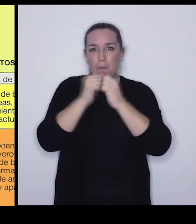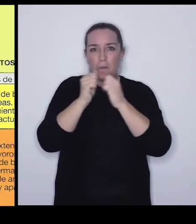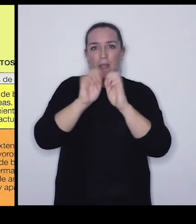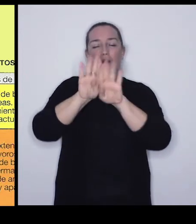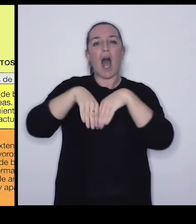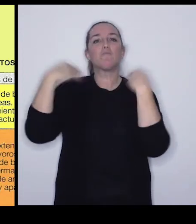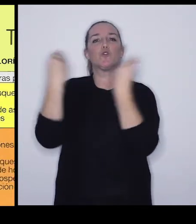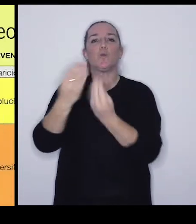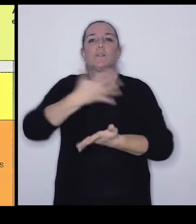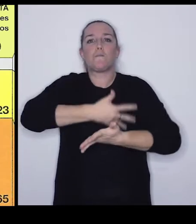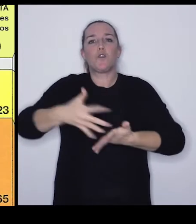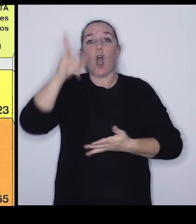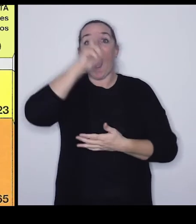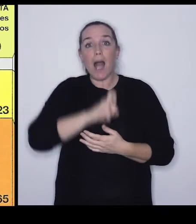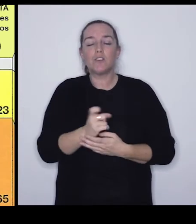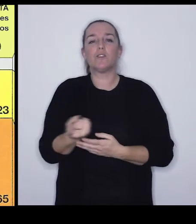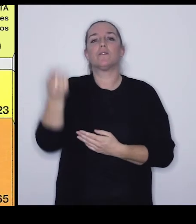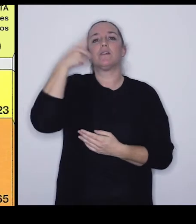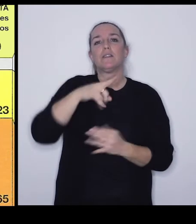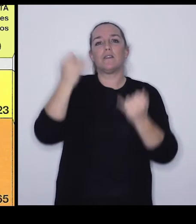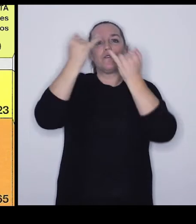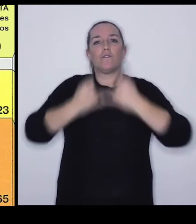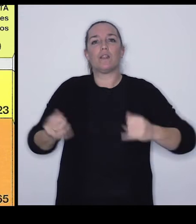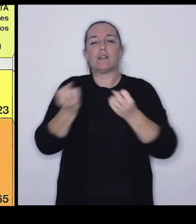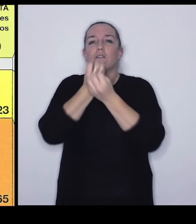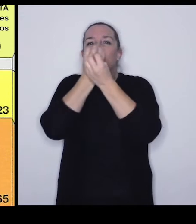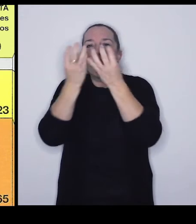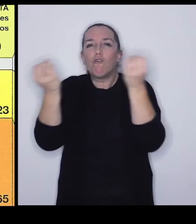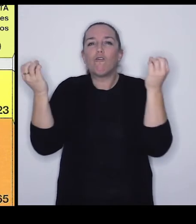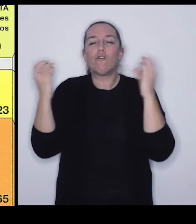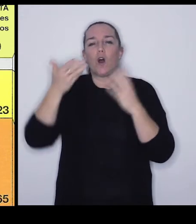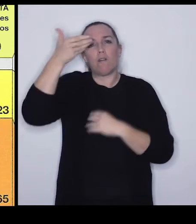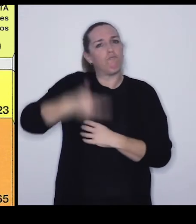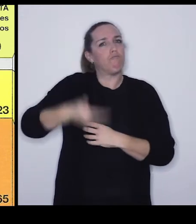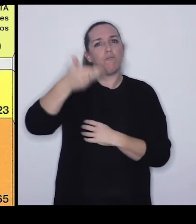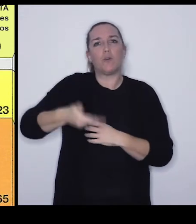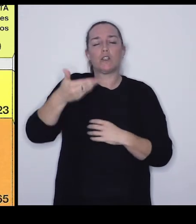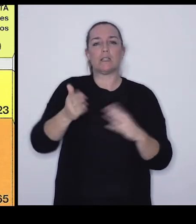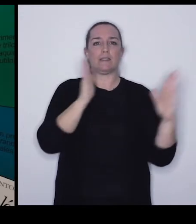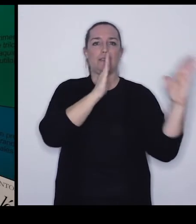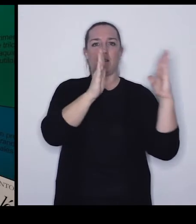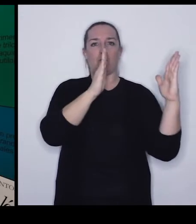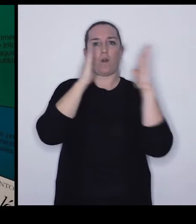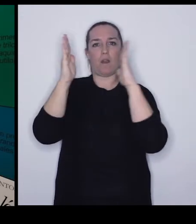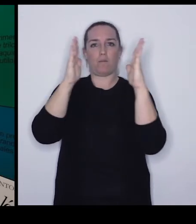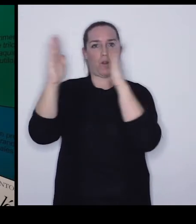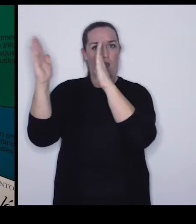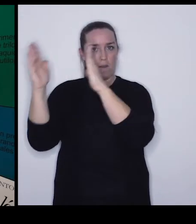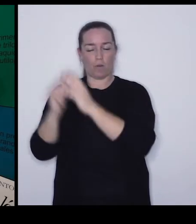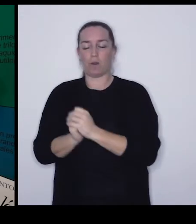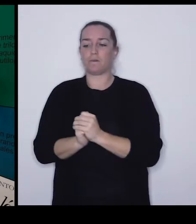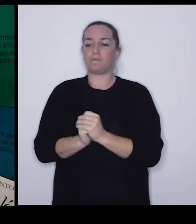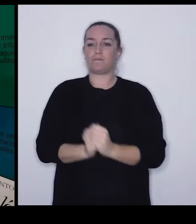absoluta en millones de años... ...y los eventos florísticos y fanísticos más importantes de cada periodo.